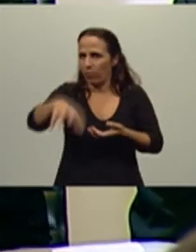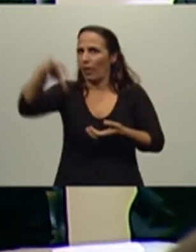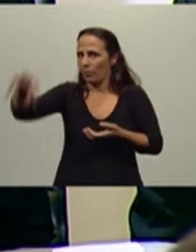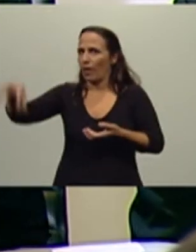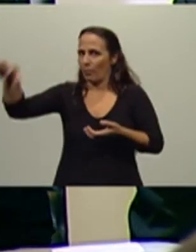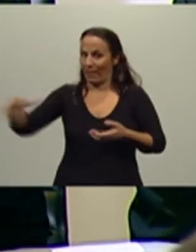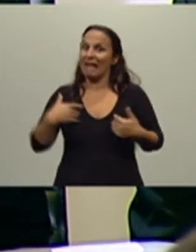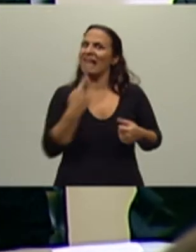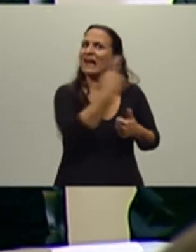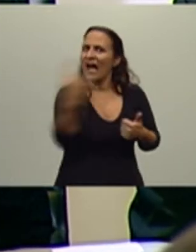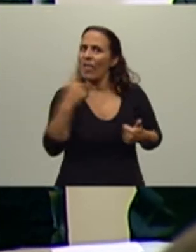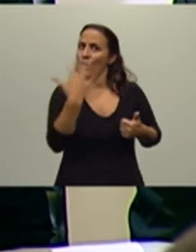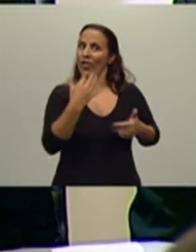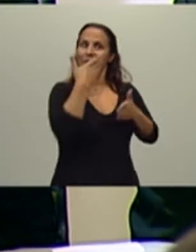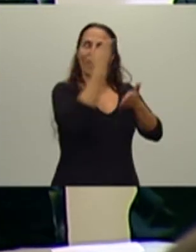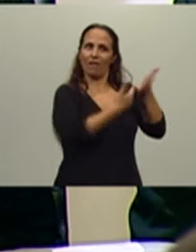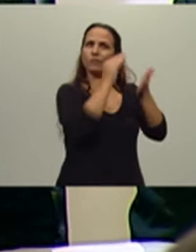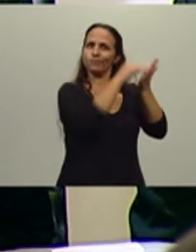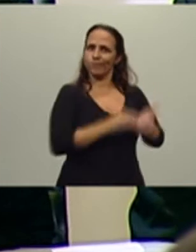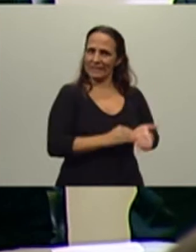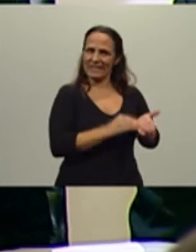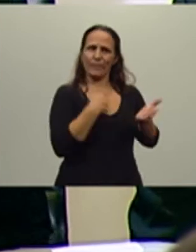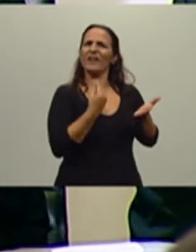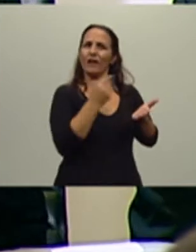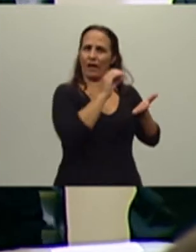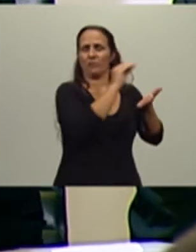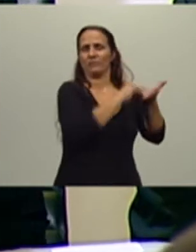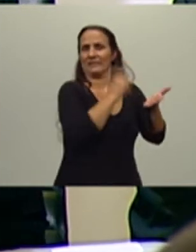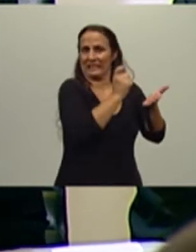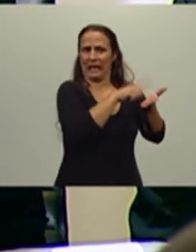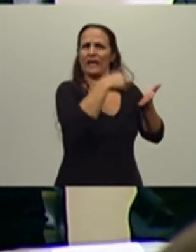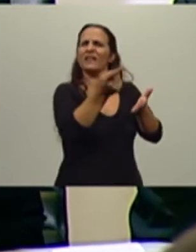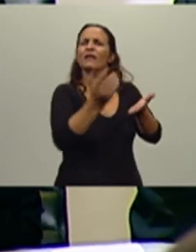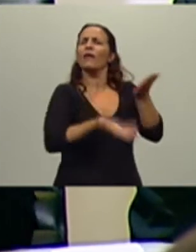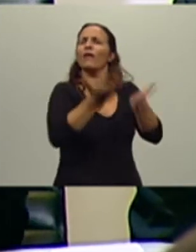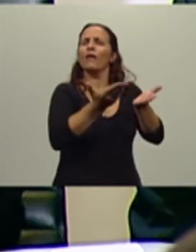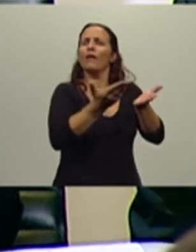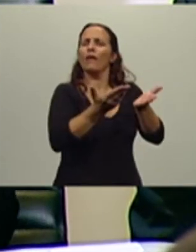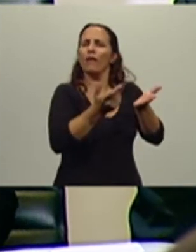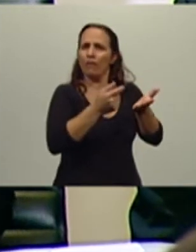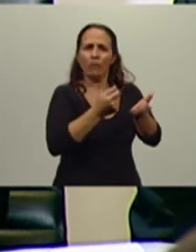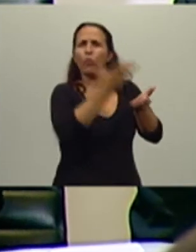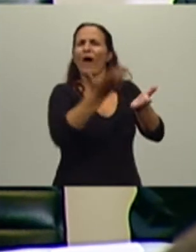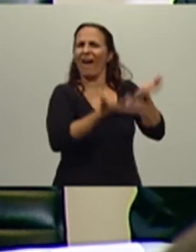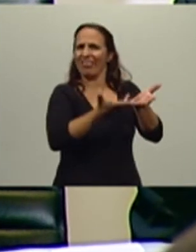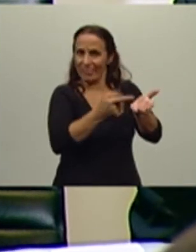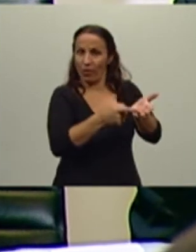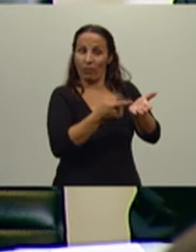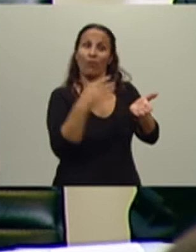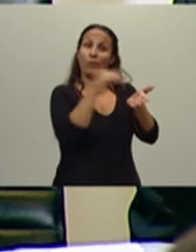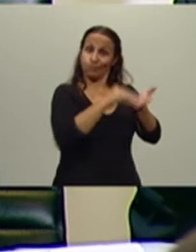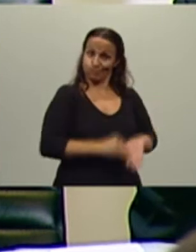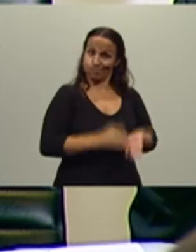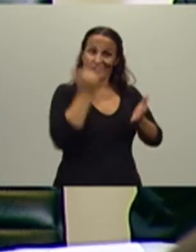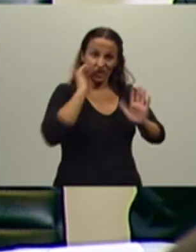de inscribirse, inscribir la cantidad de toneladas que había producido y sobre eso se le devolvían